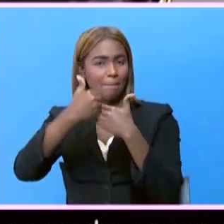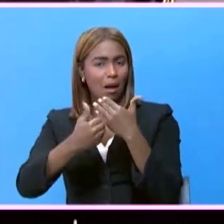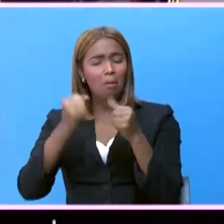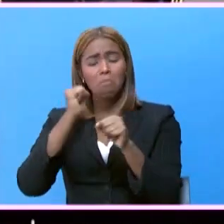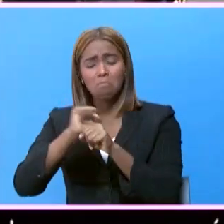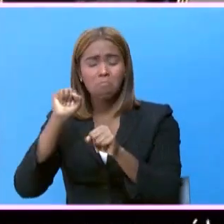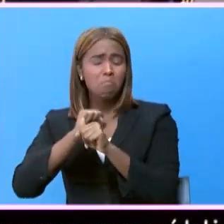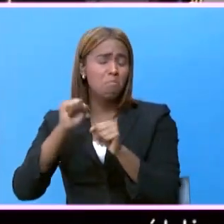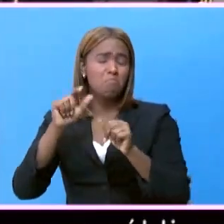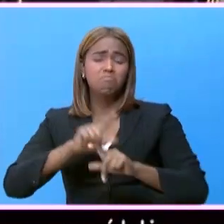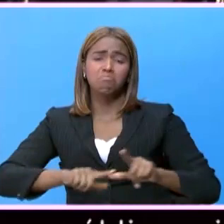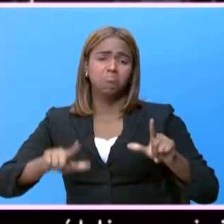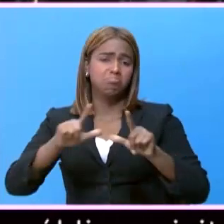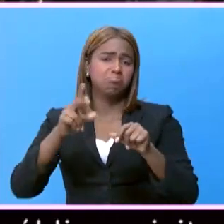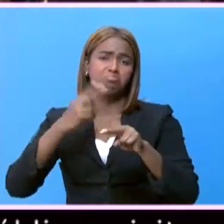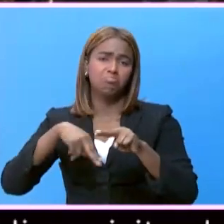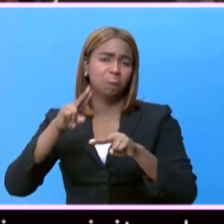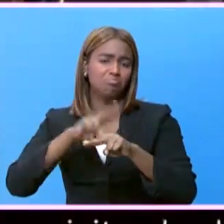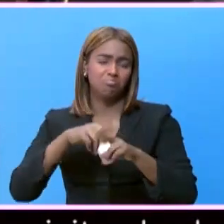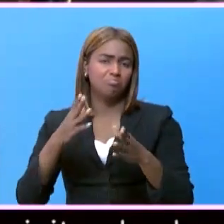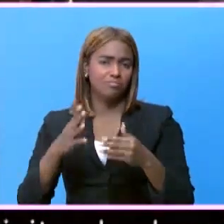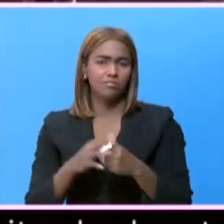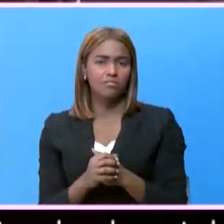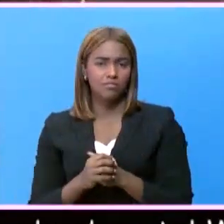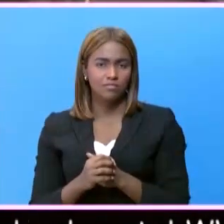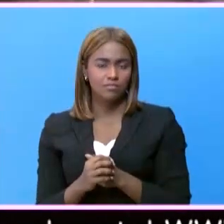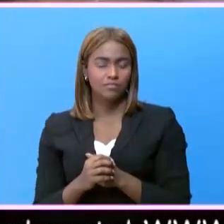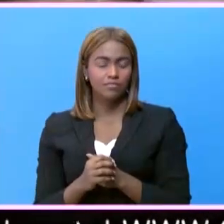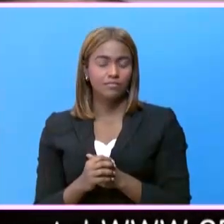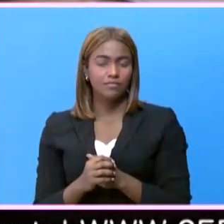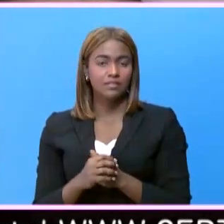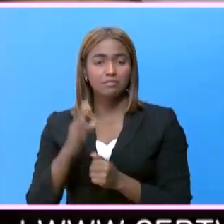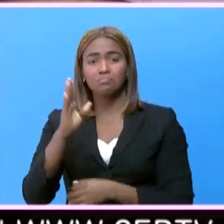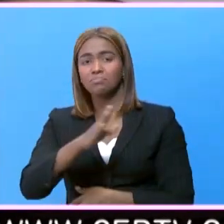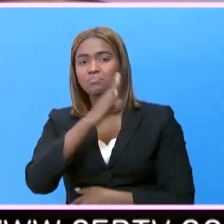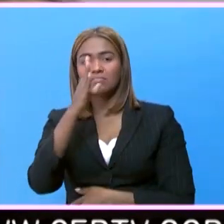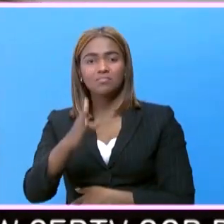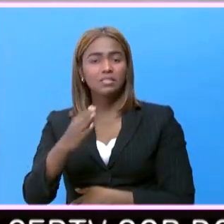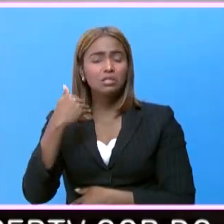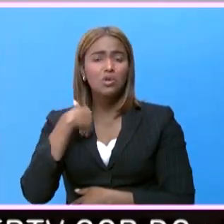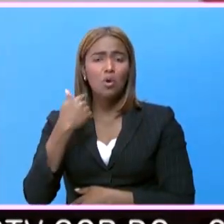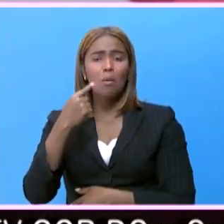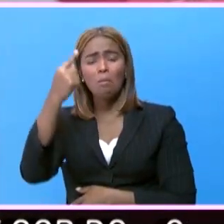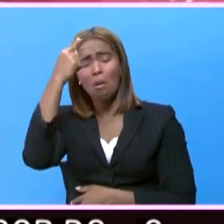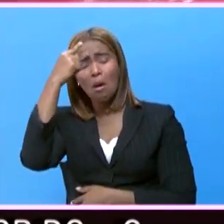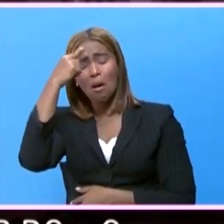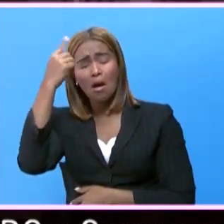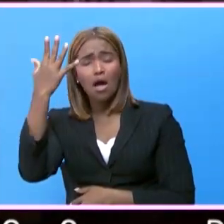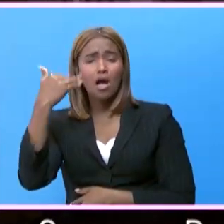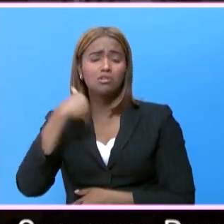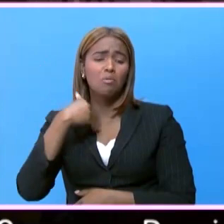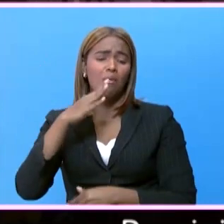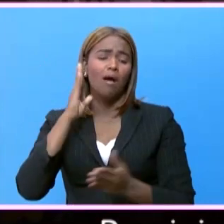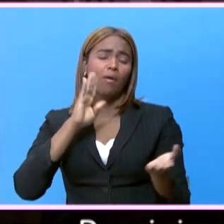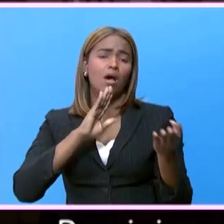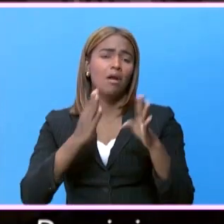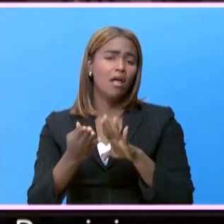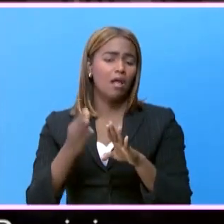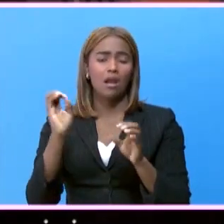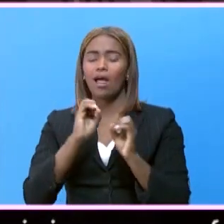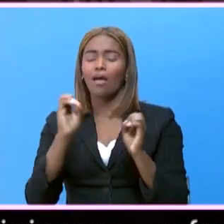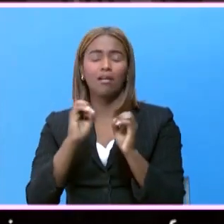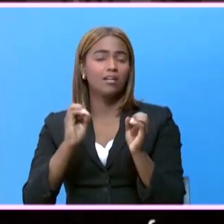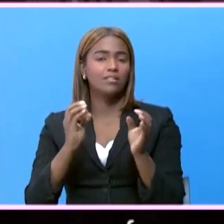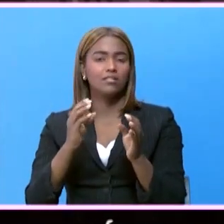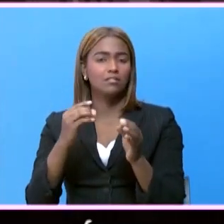tenía un ambiente normal, tuve. Y nunca puse la mente de que esto me va a matar, ni de nada